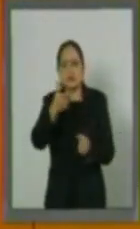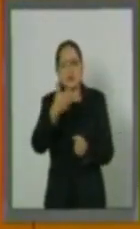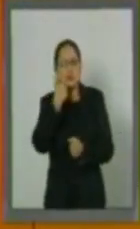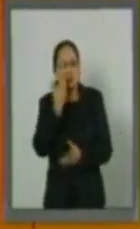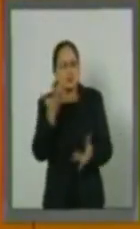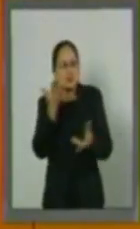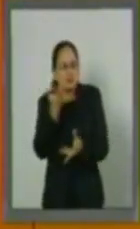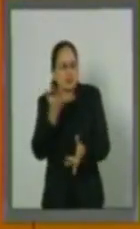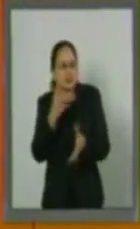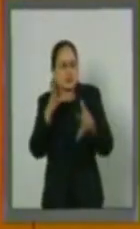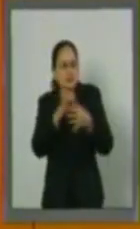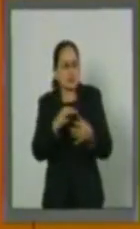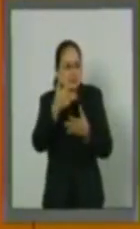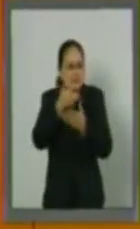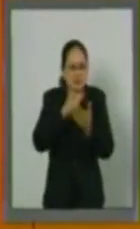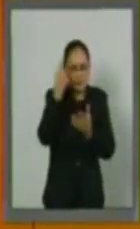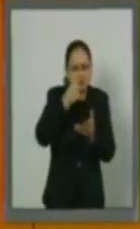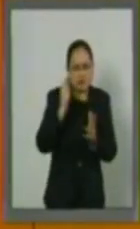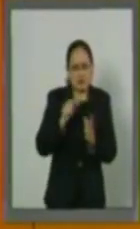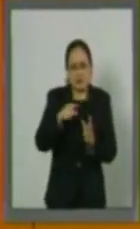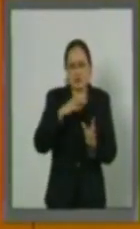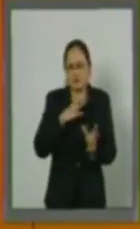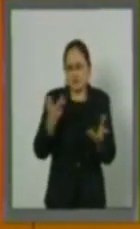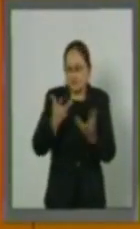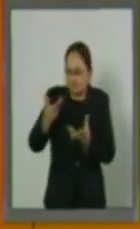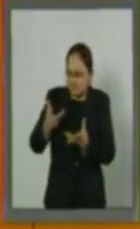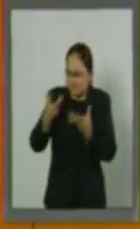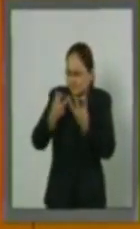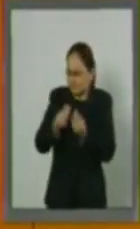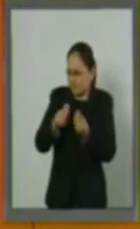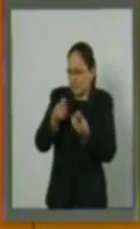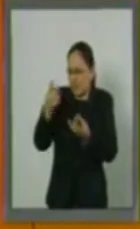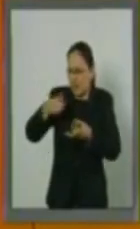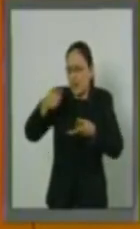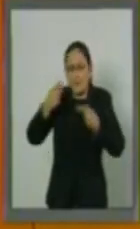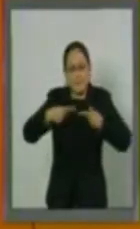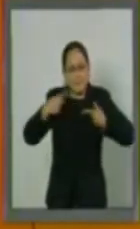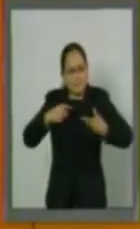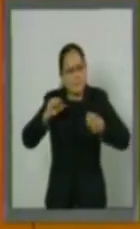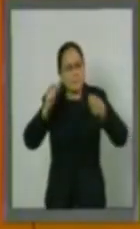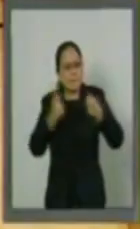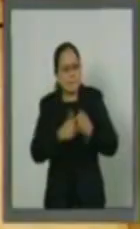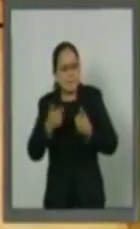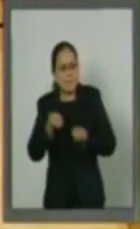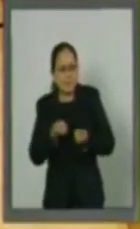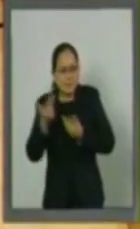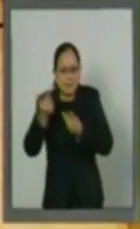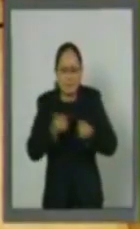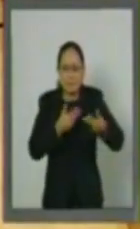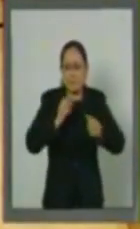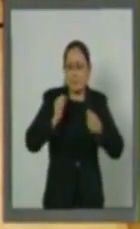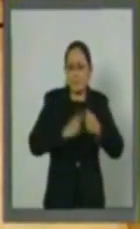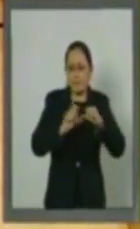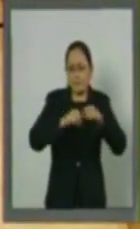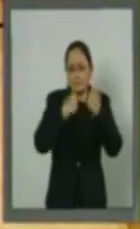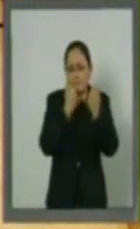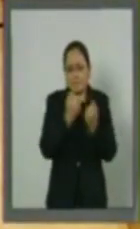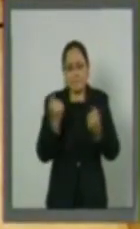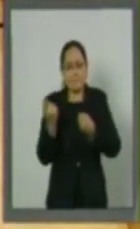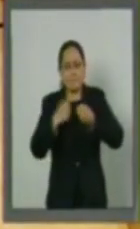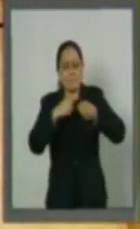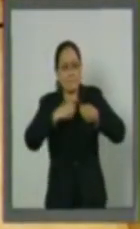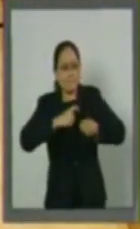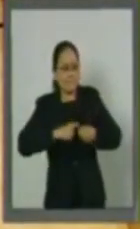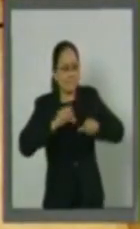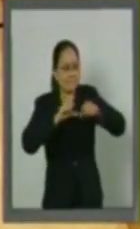importadores ya que estos números y estos socios están inmersos en sociedades que